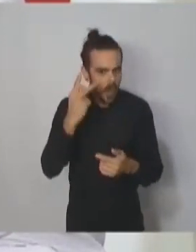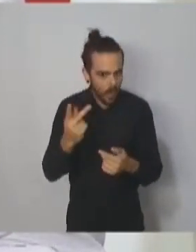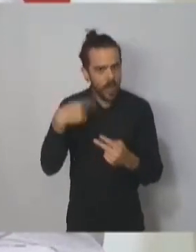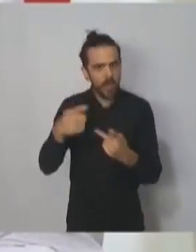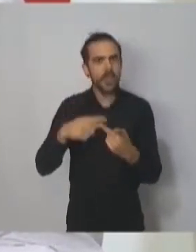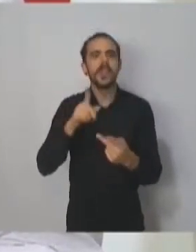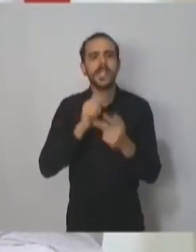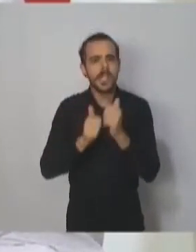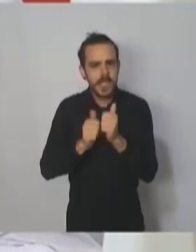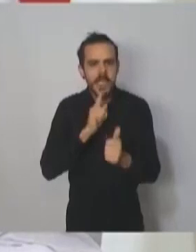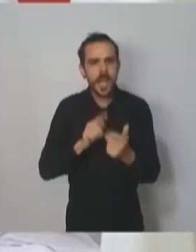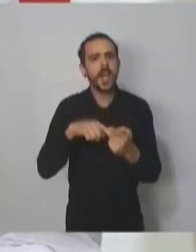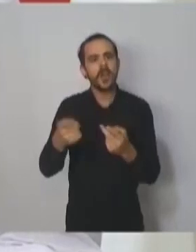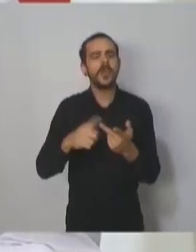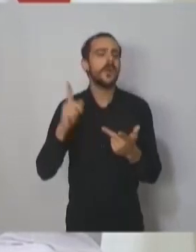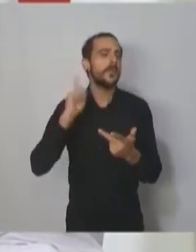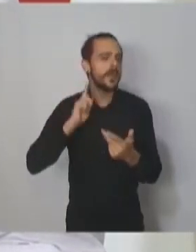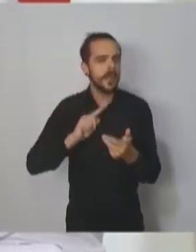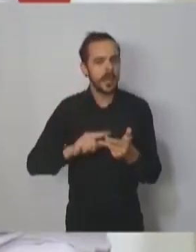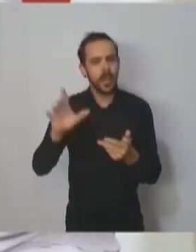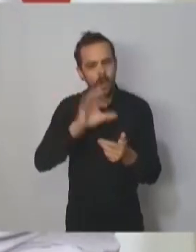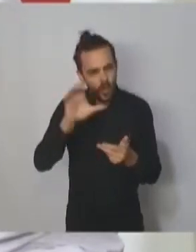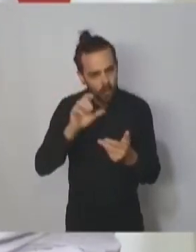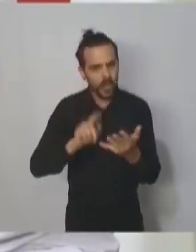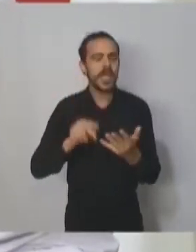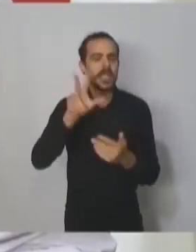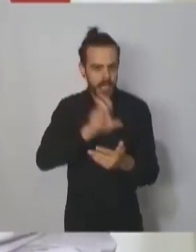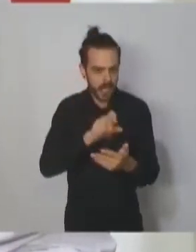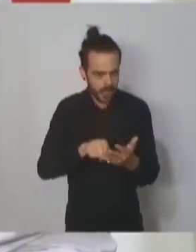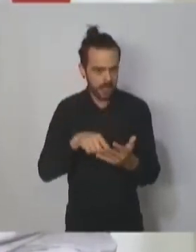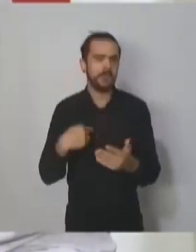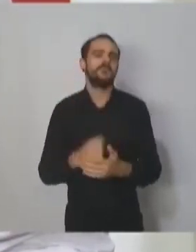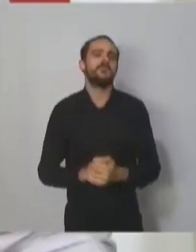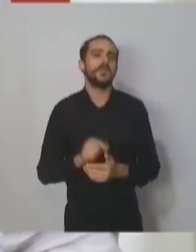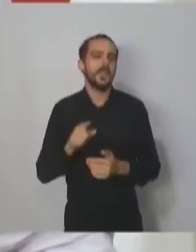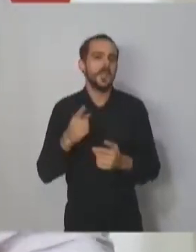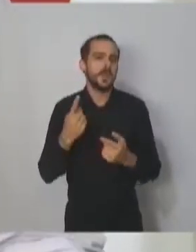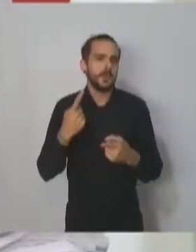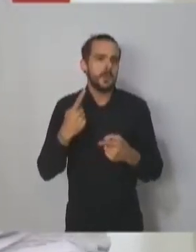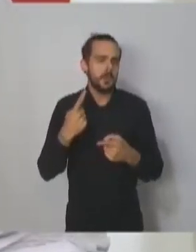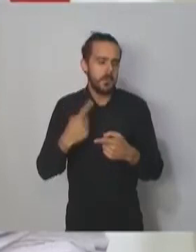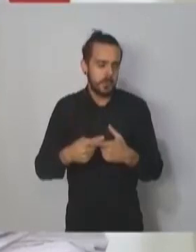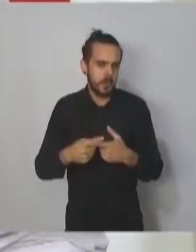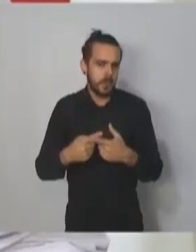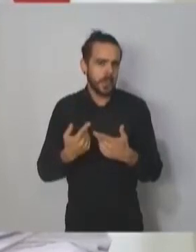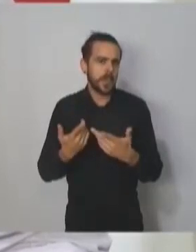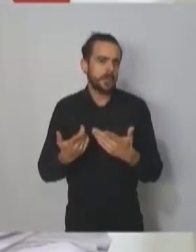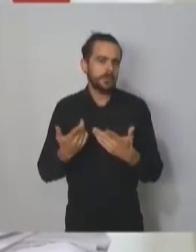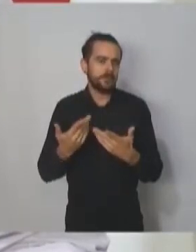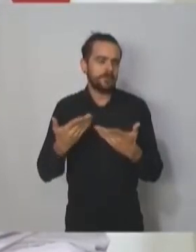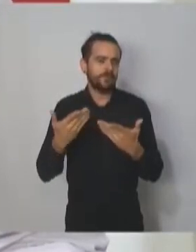Tala, Concordia, Paraná y Chajarí en este momento. bueno, debido a la apertura en lo que tiene que ver